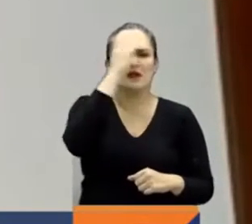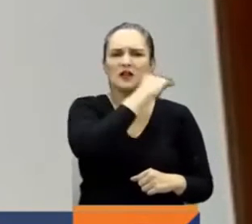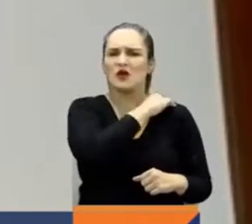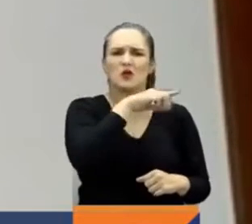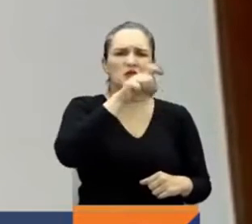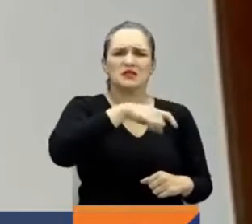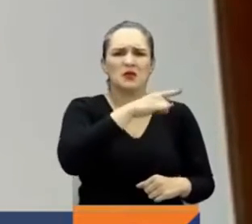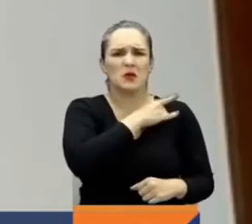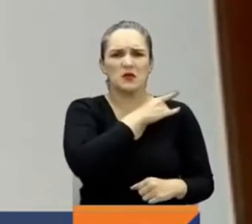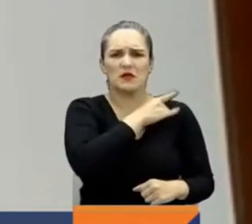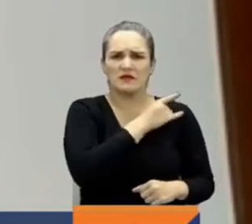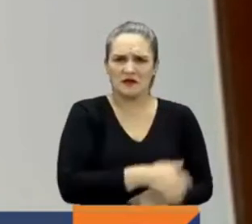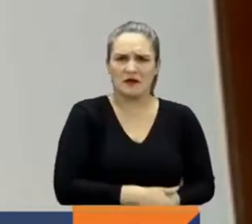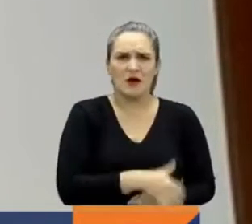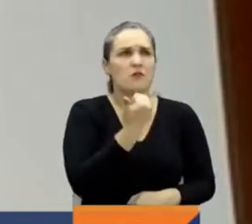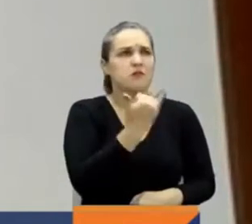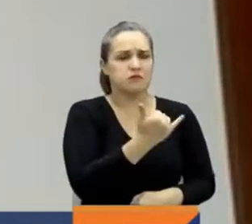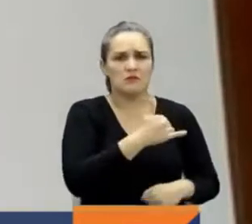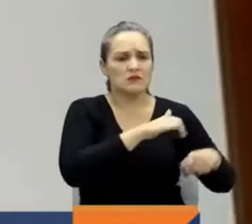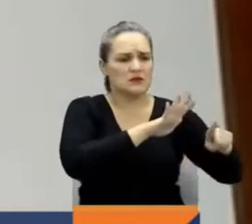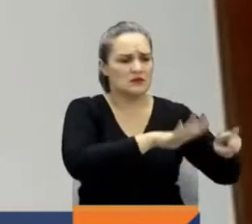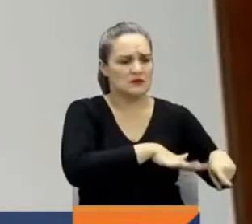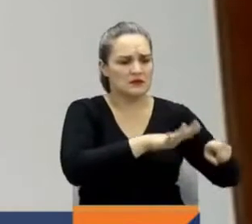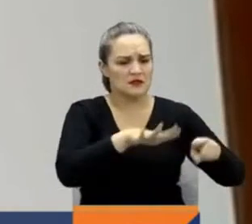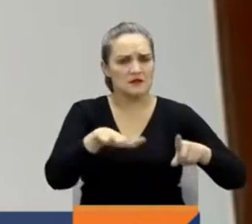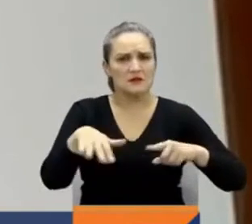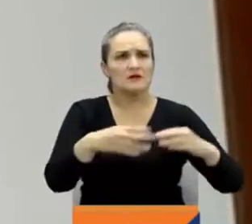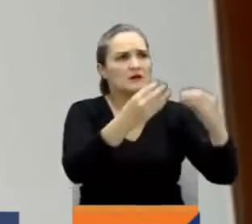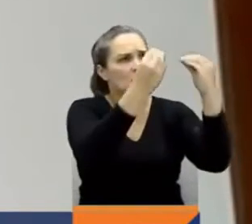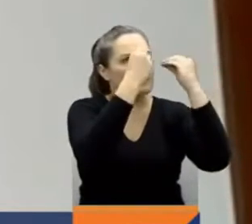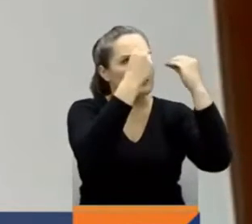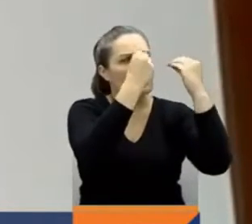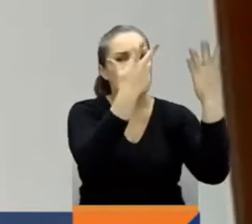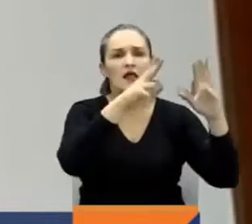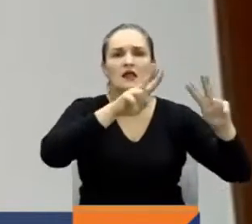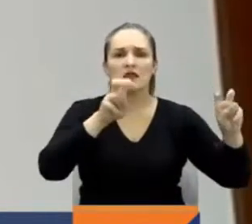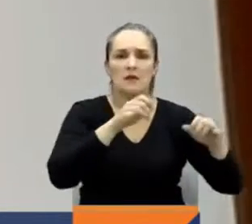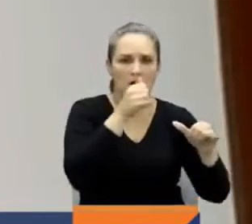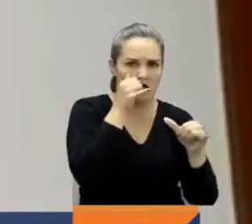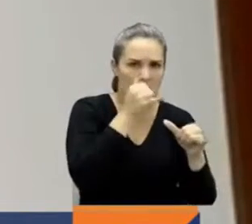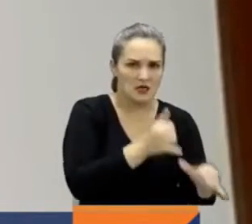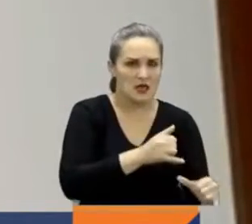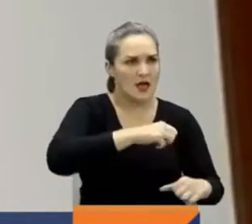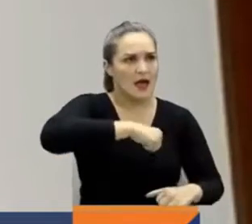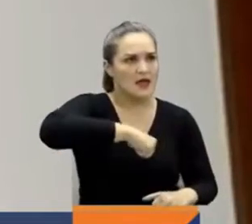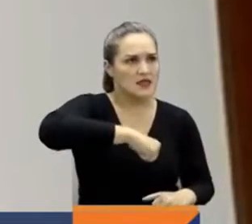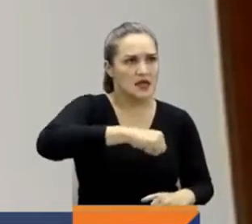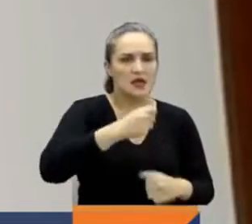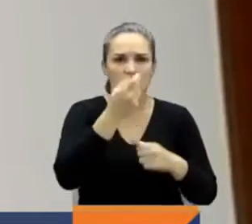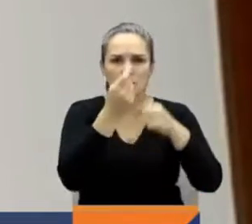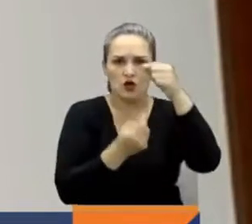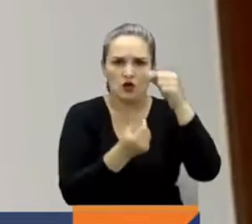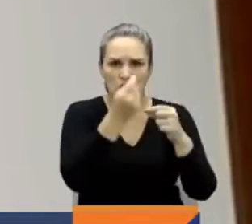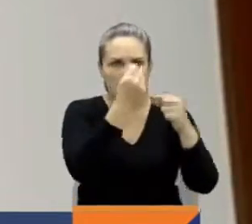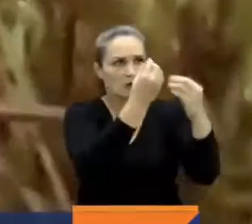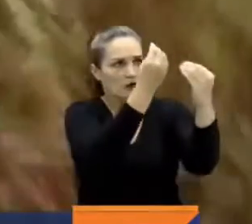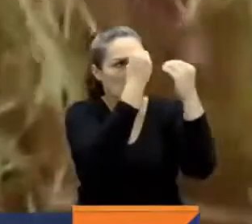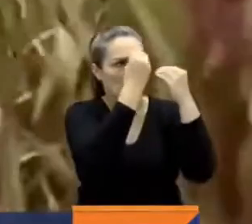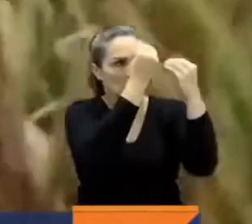militar usted estudia los primeros semestres de Derecho, de Ingeniería, de Economía. Está garantizado el